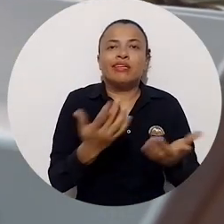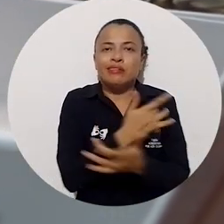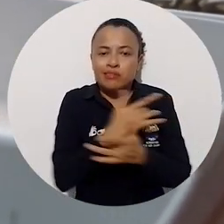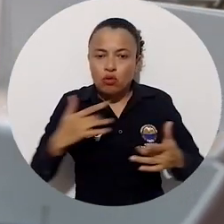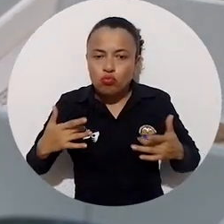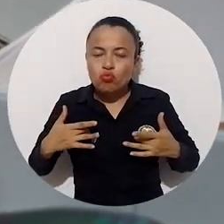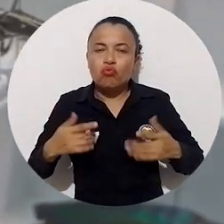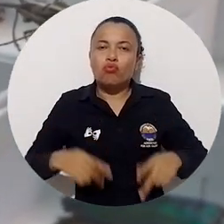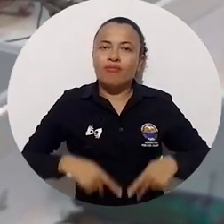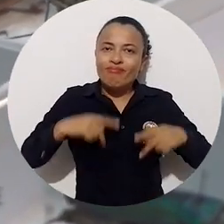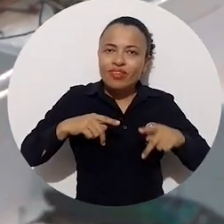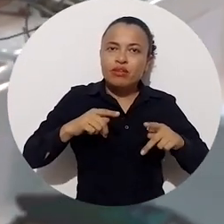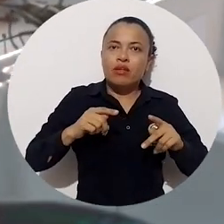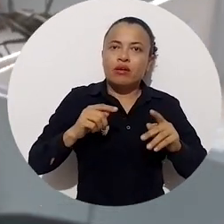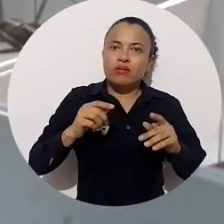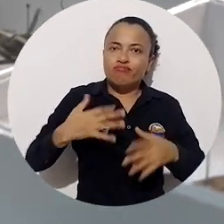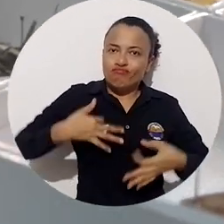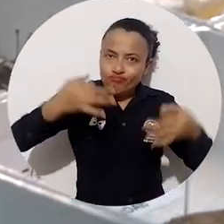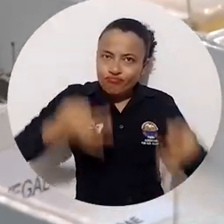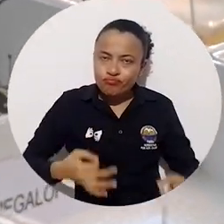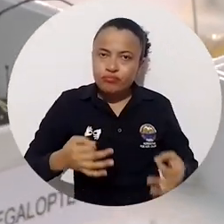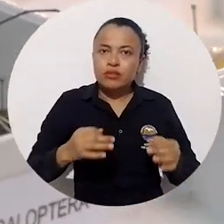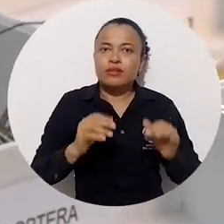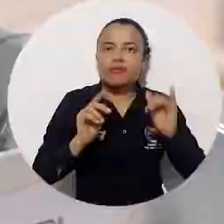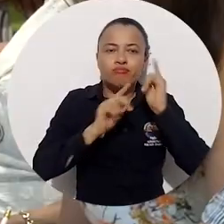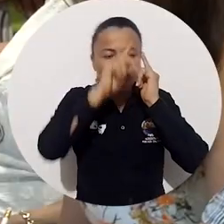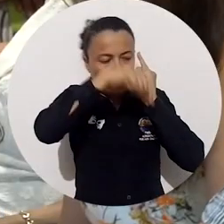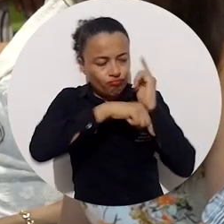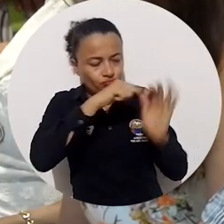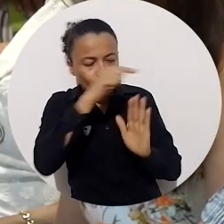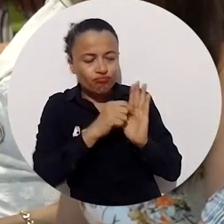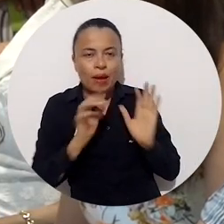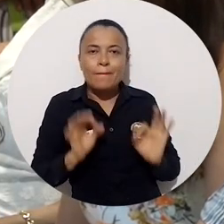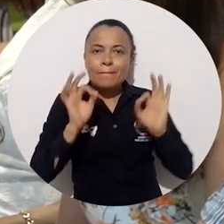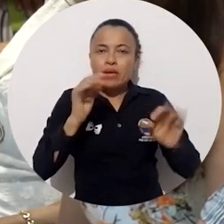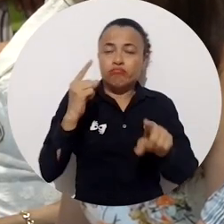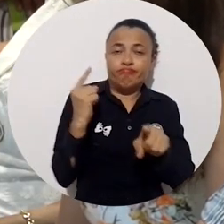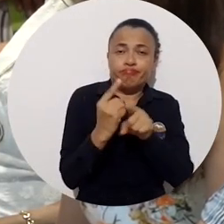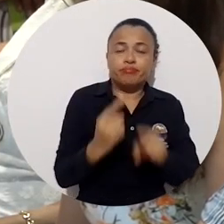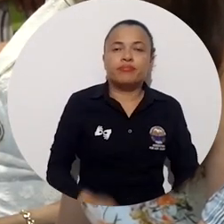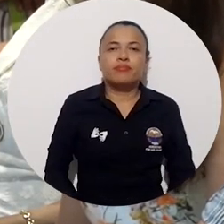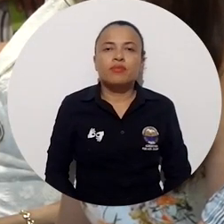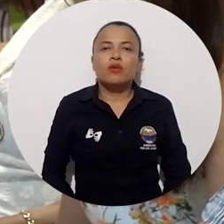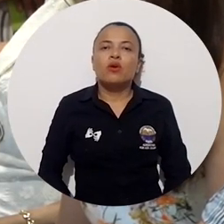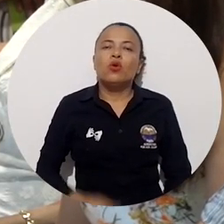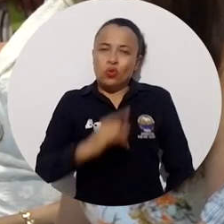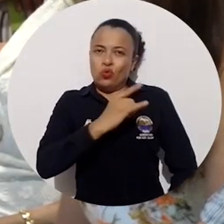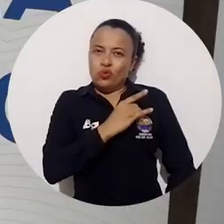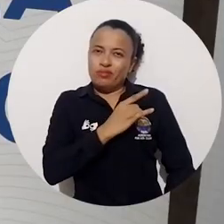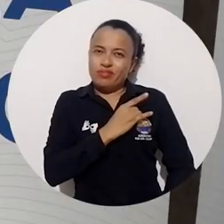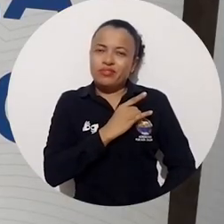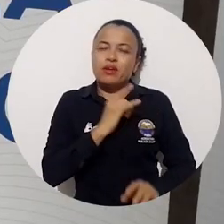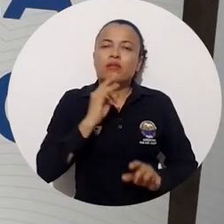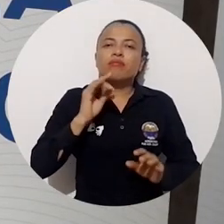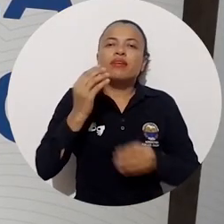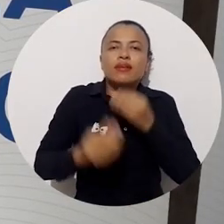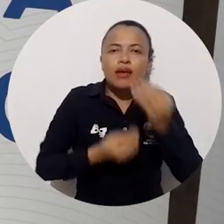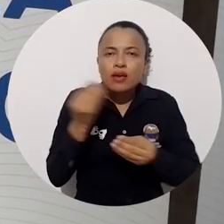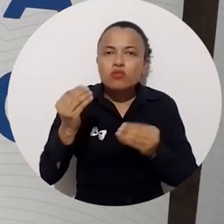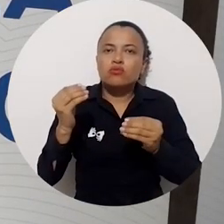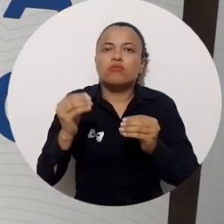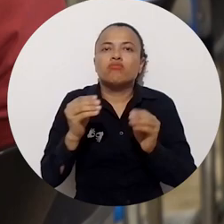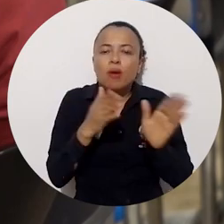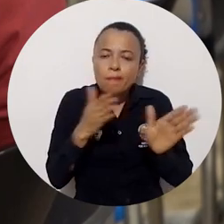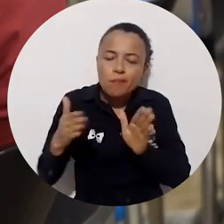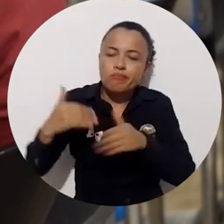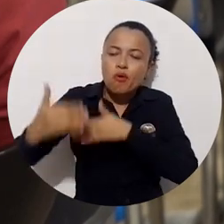bioética e integridad científica se cumpla a cabalidad. La Alma Mater participó en un ciclo de formación en ética y bioética en la